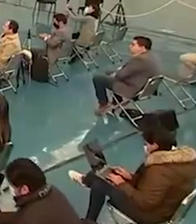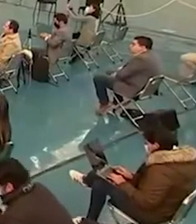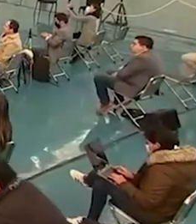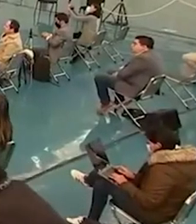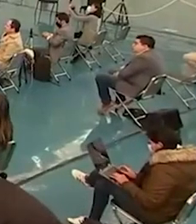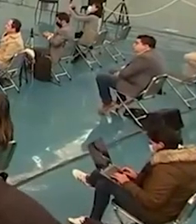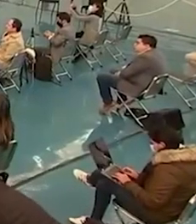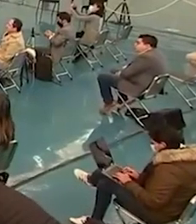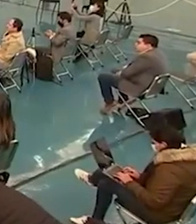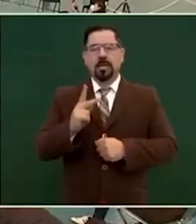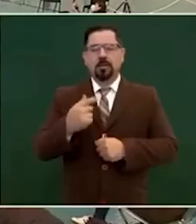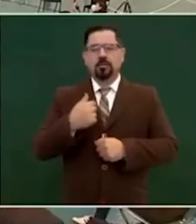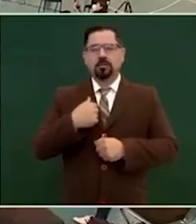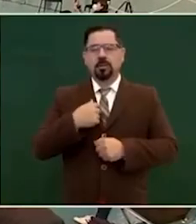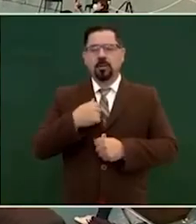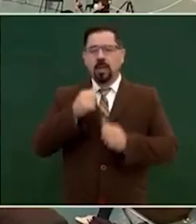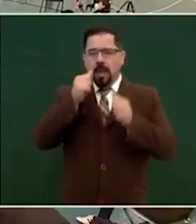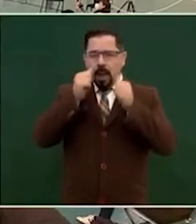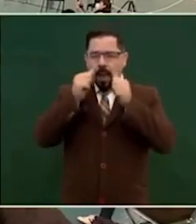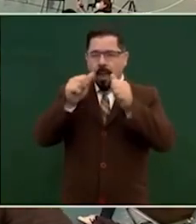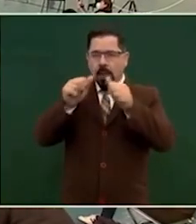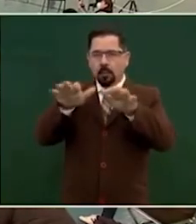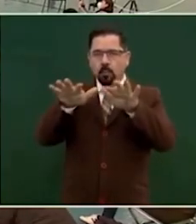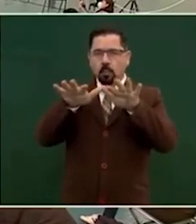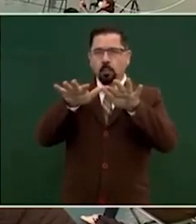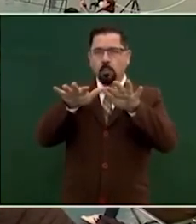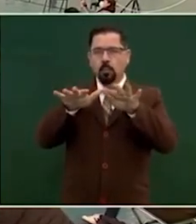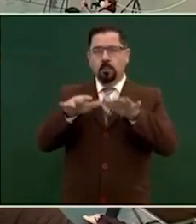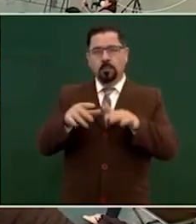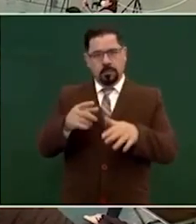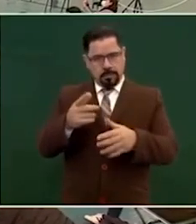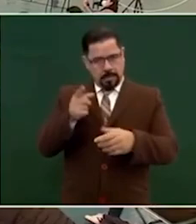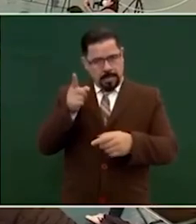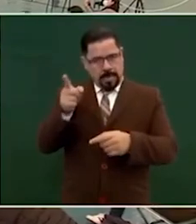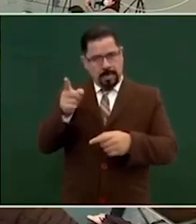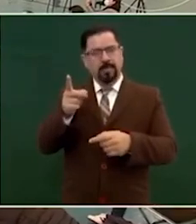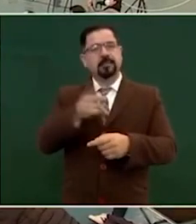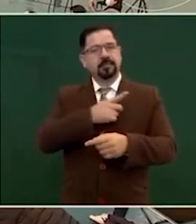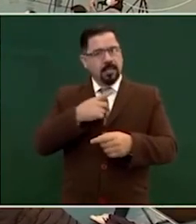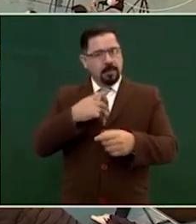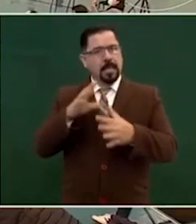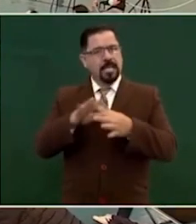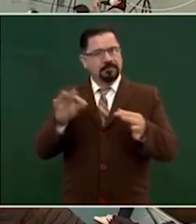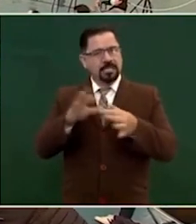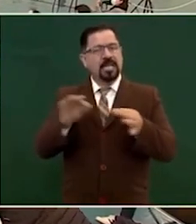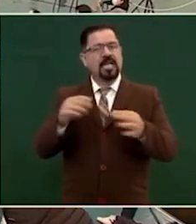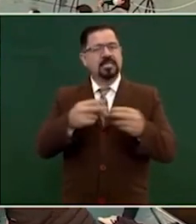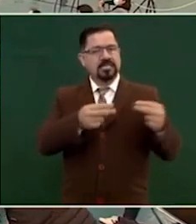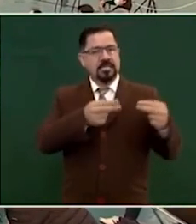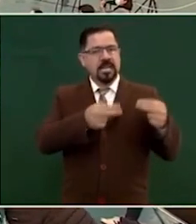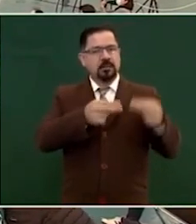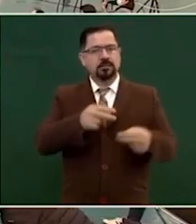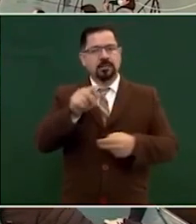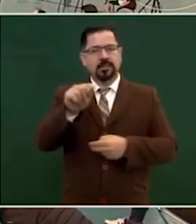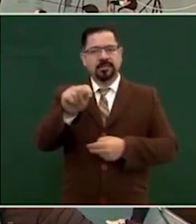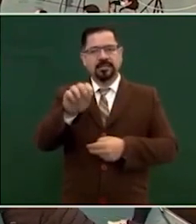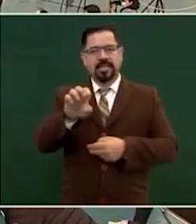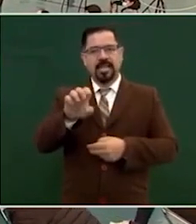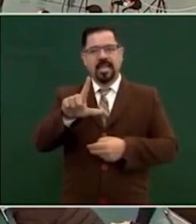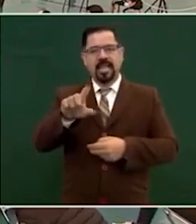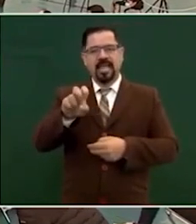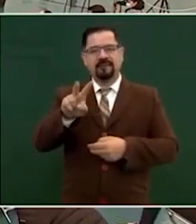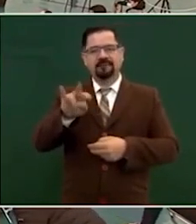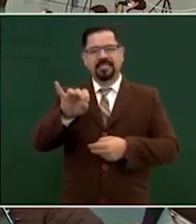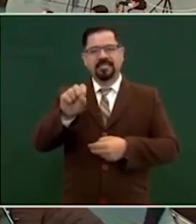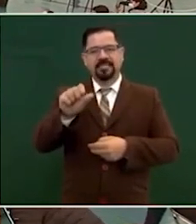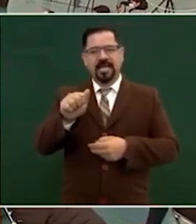pero lo que me llama mucho la atención y me lo va a tener que aclarar Televisa los directivos de Televisa es que